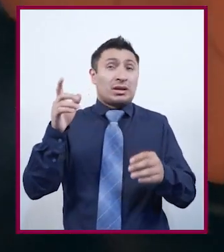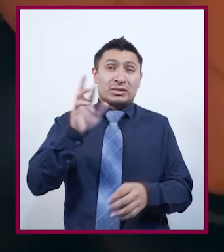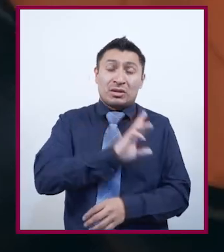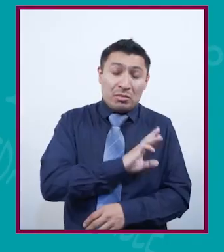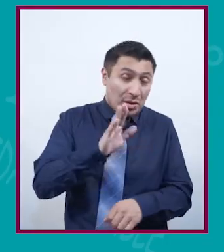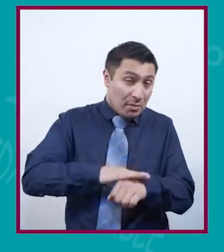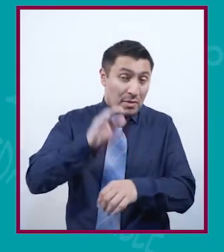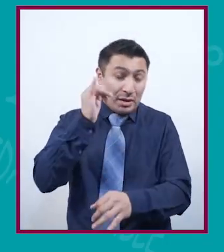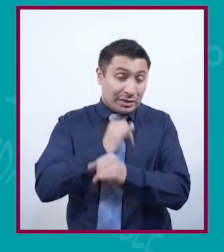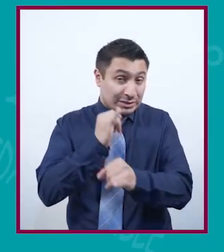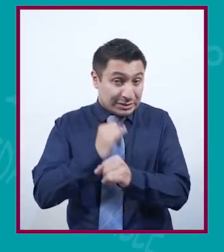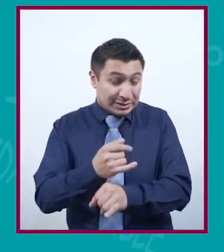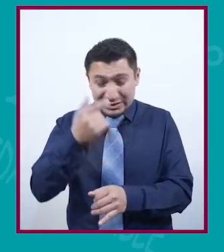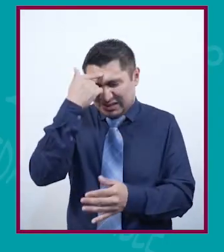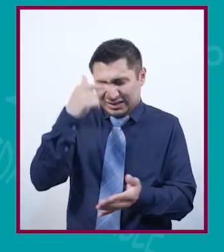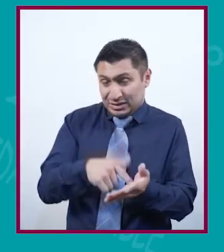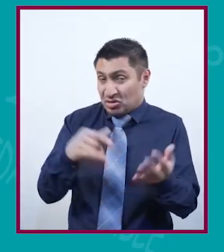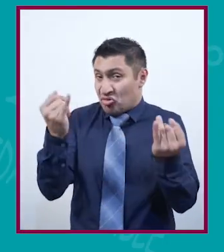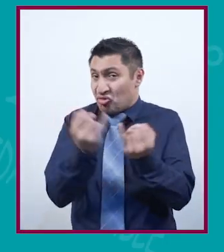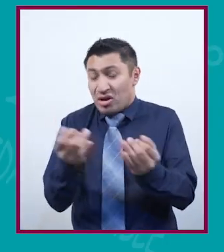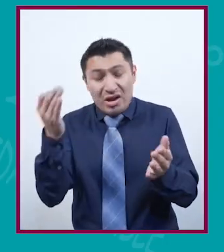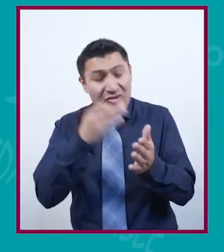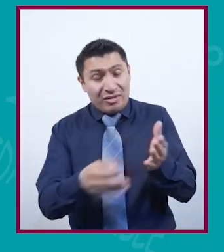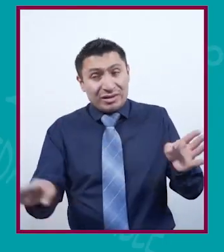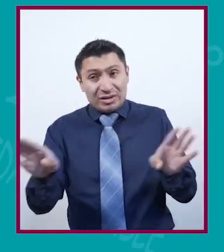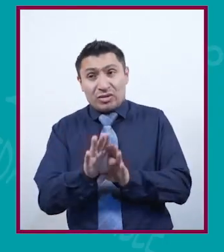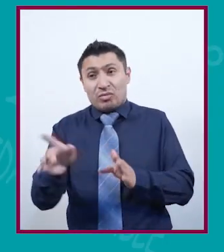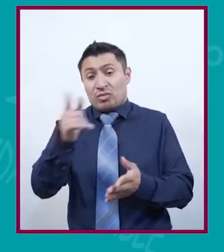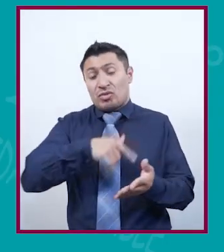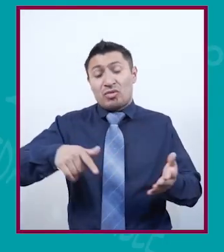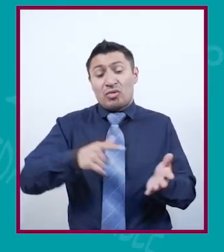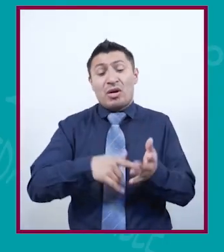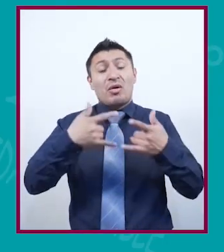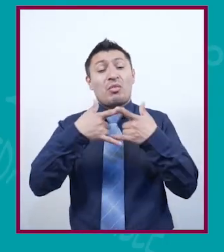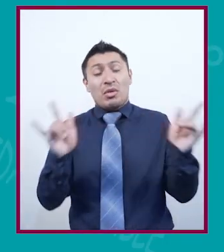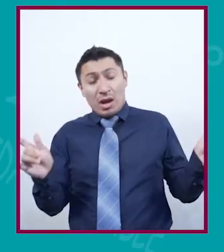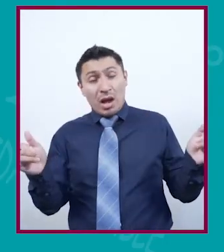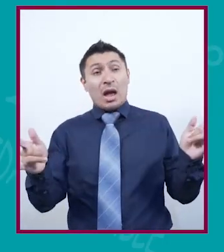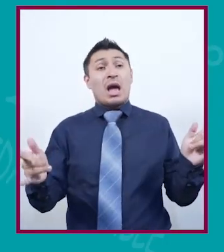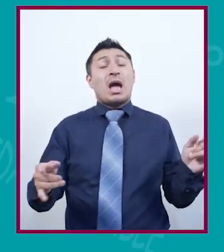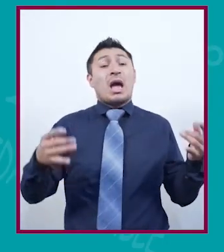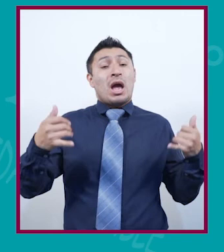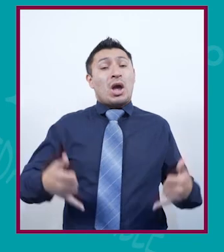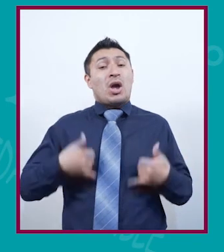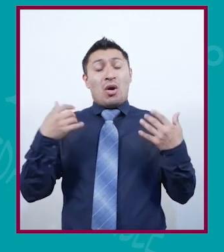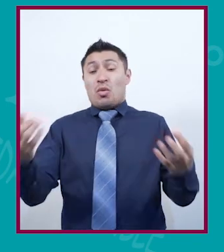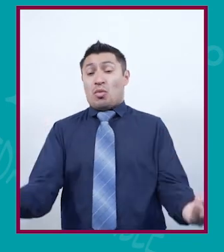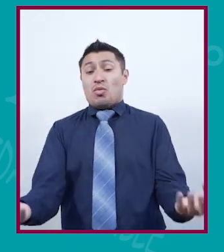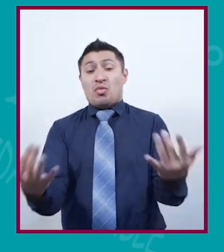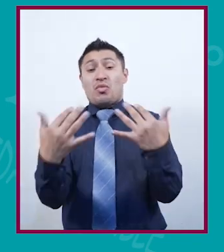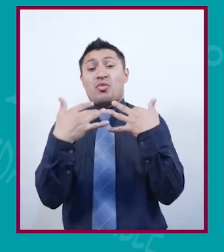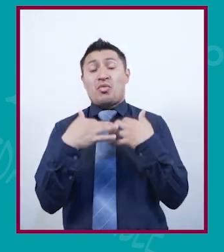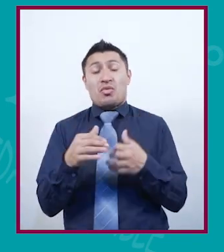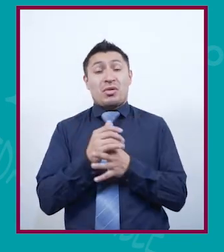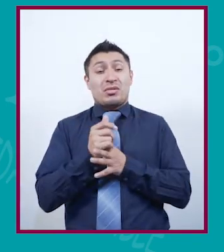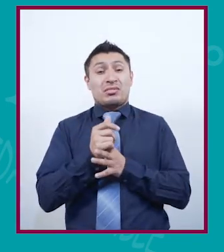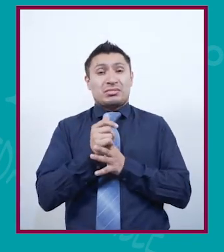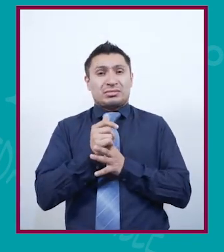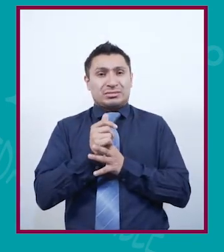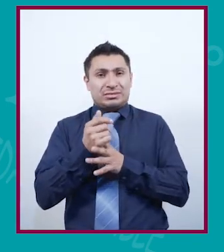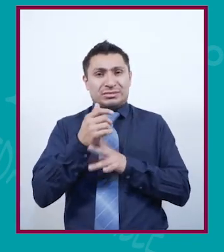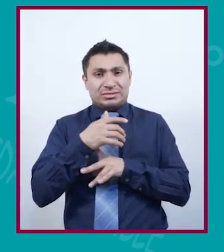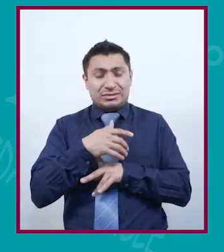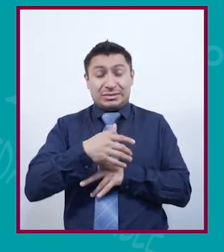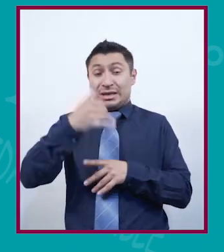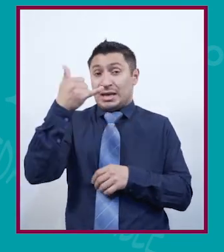al Internet, ¿no? Y creo que también falta esta apertura de espacios, ¿no? Espacios a los jóvenes y espacios en